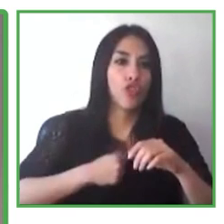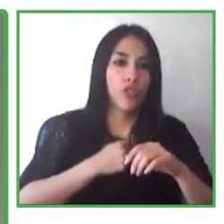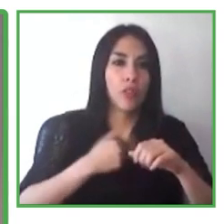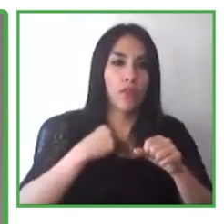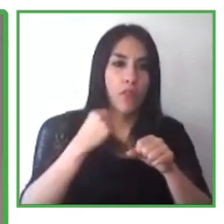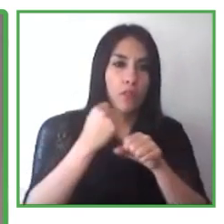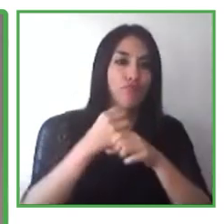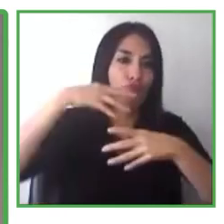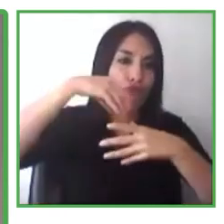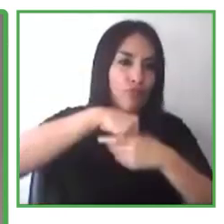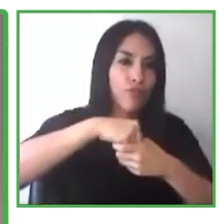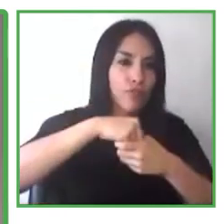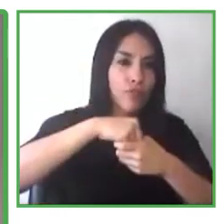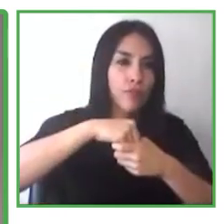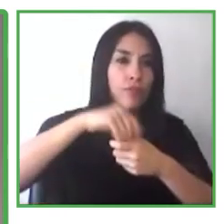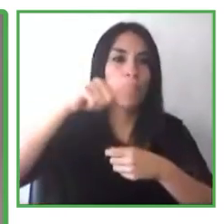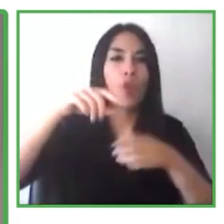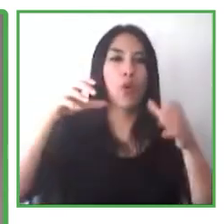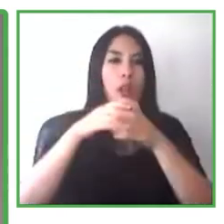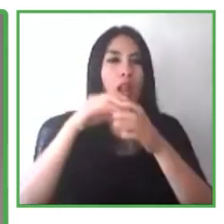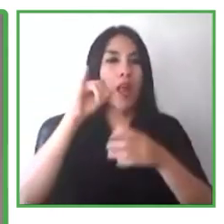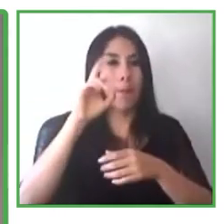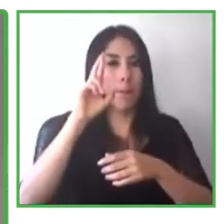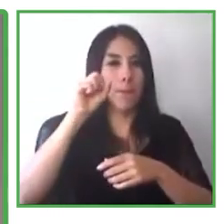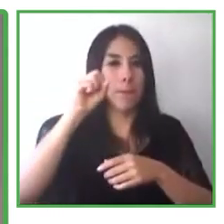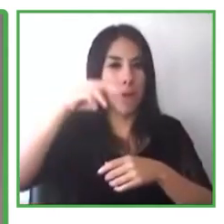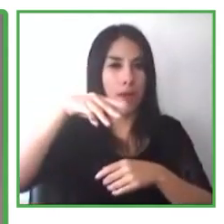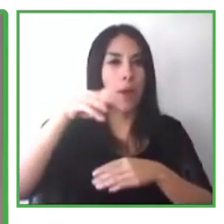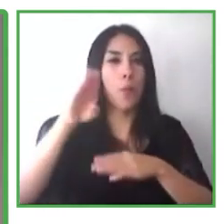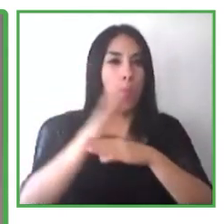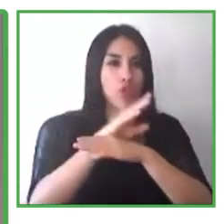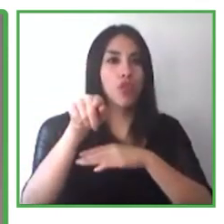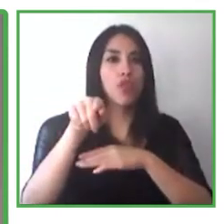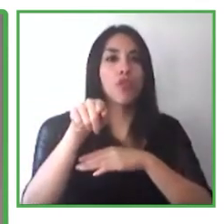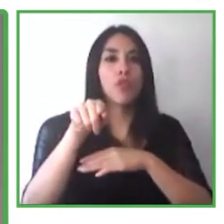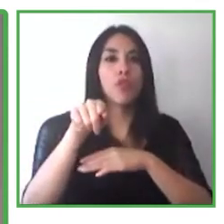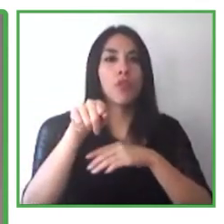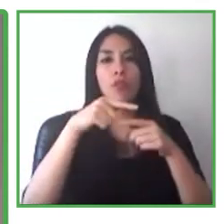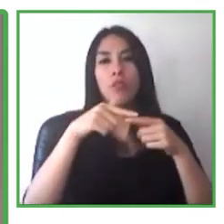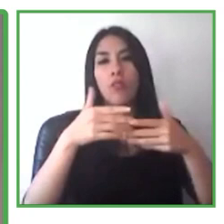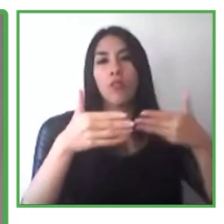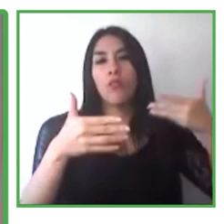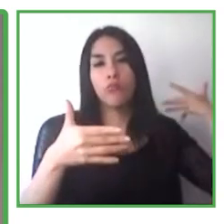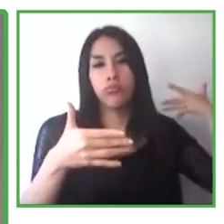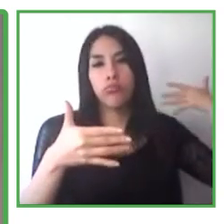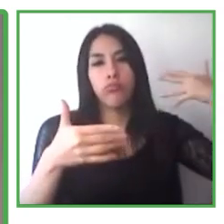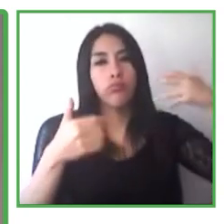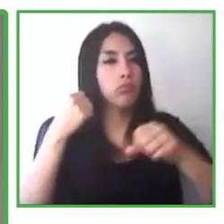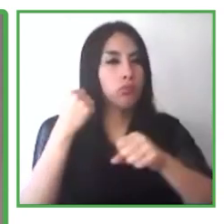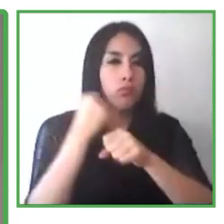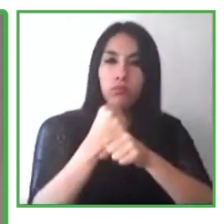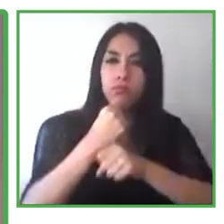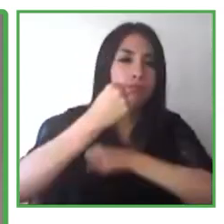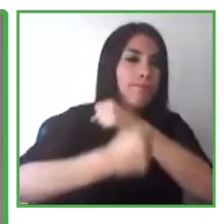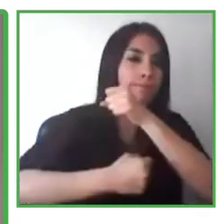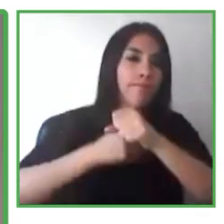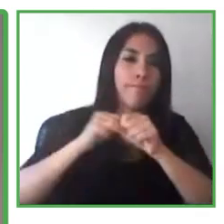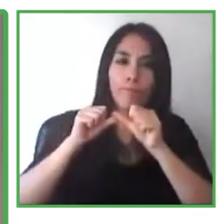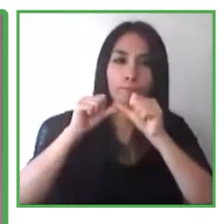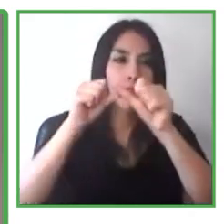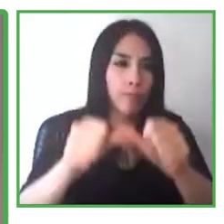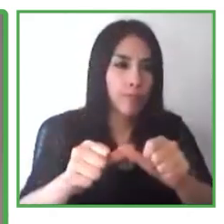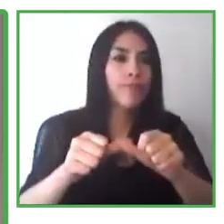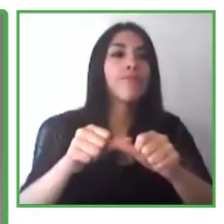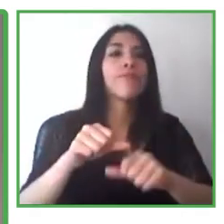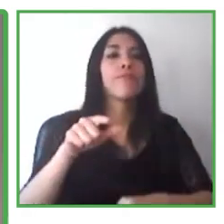Tiene años y tiene una larga carrera en IBM, como muchos saben. IBM es otro